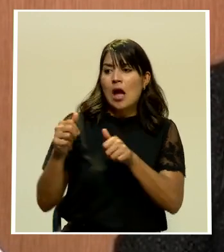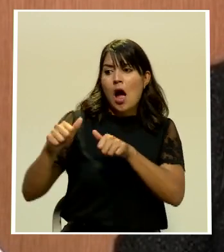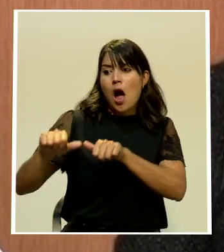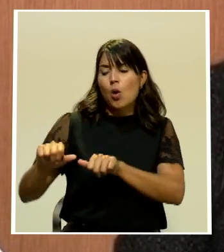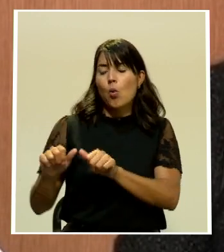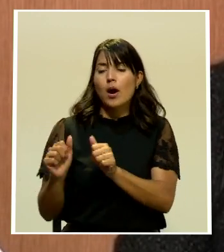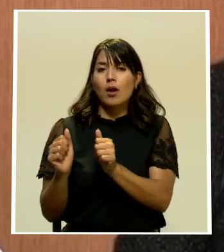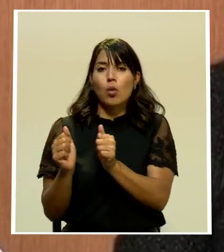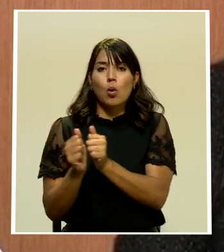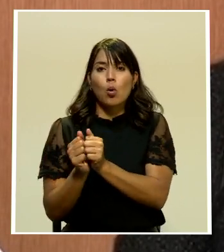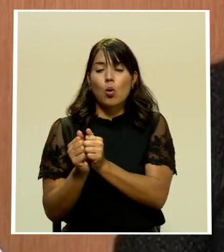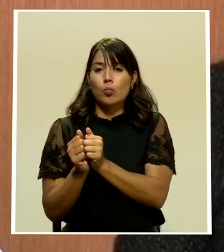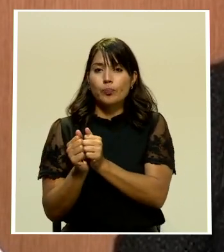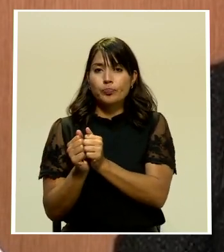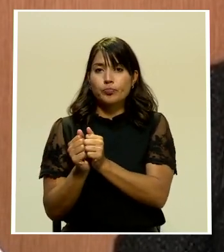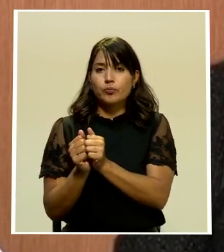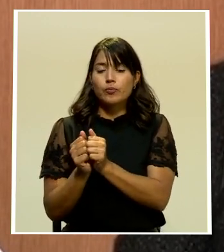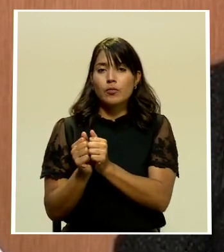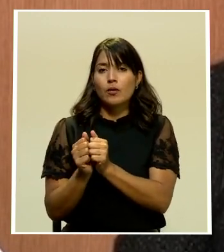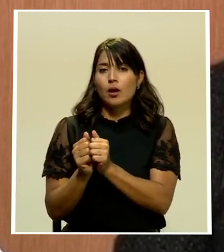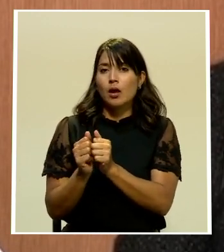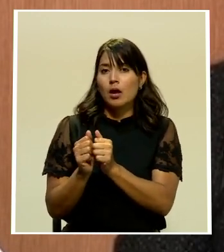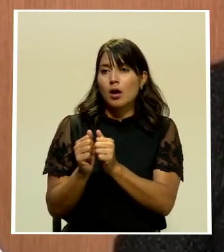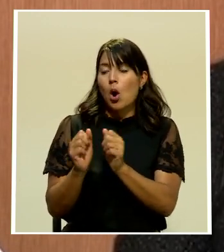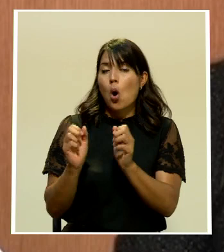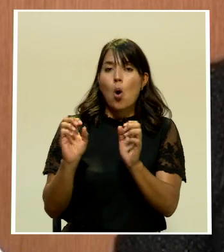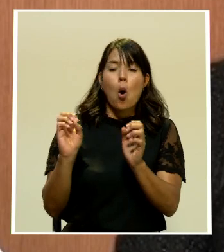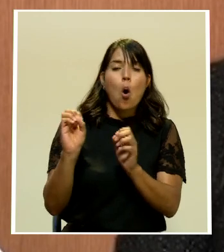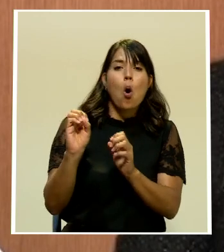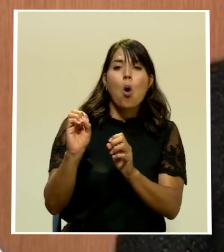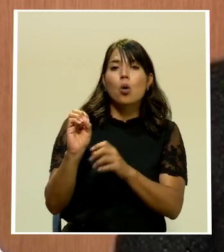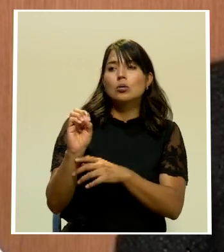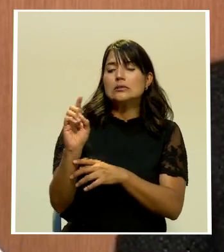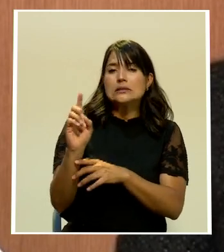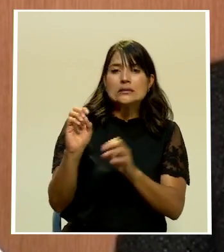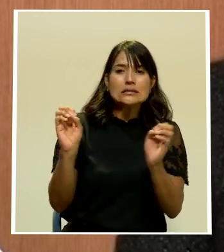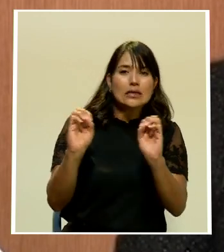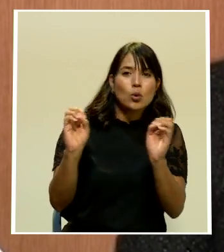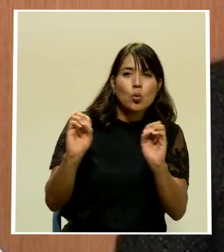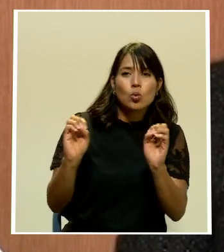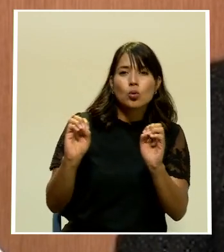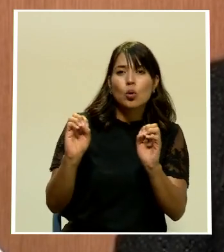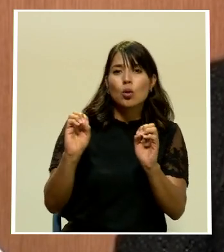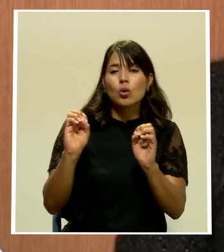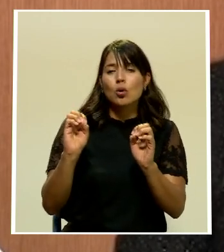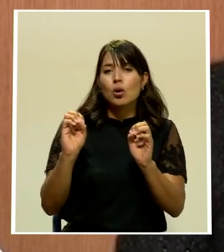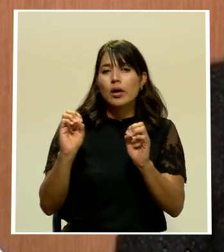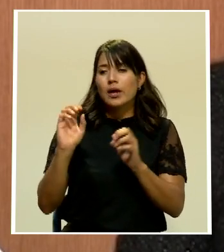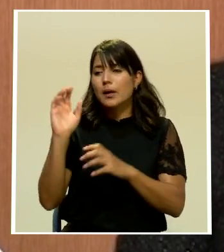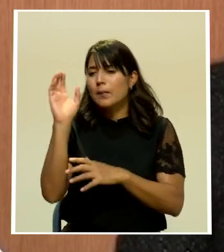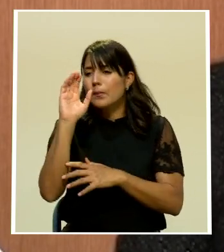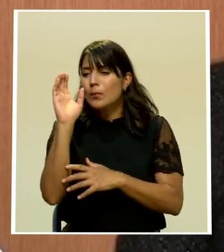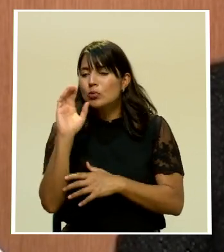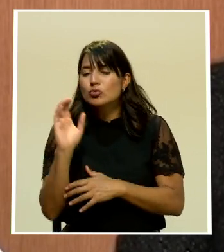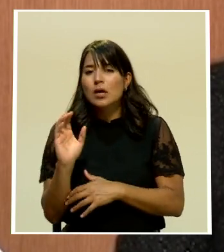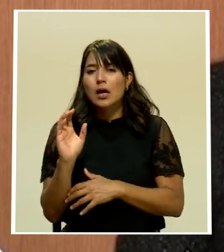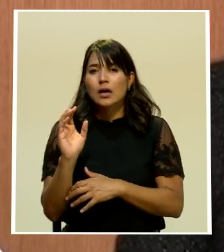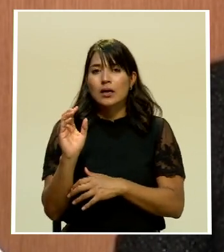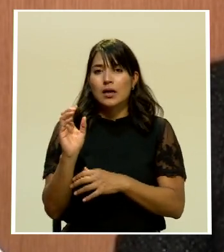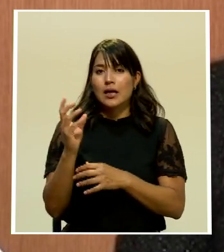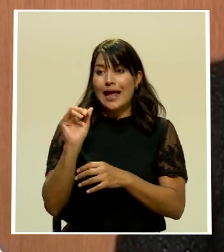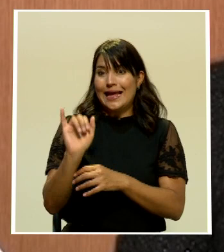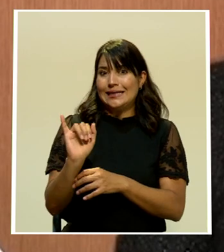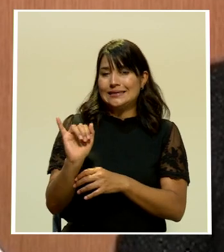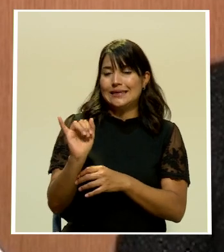tampoco nos hemos sentado en ejercicio alguno de revisión de encontrar esa cantidad que se ha señalado en esta mesa, porque